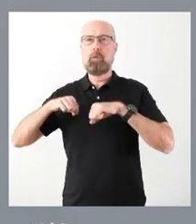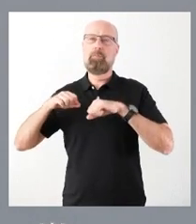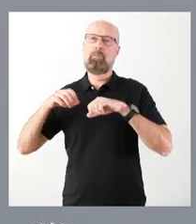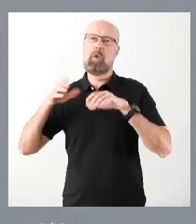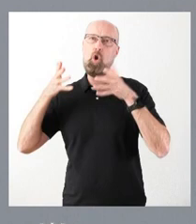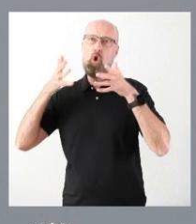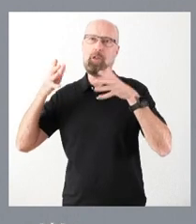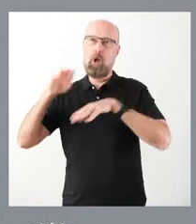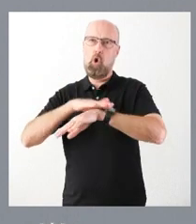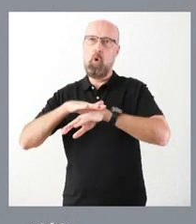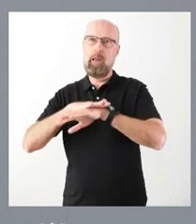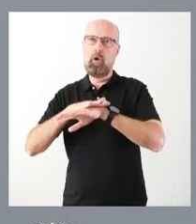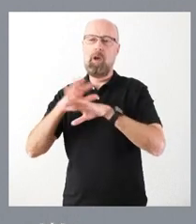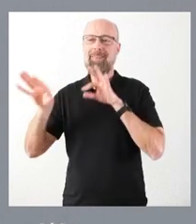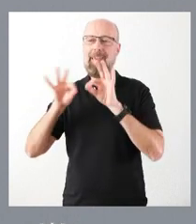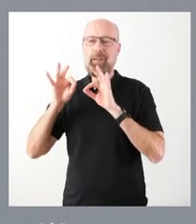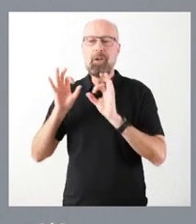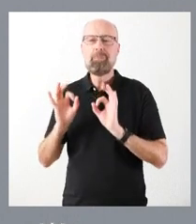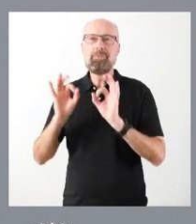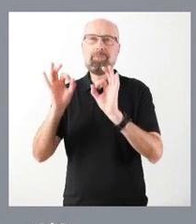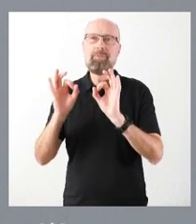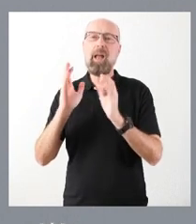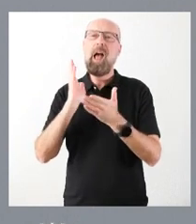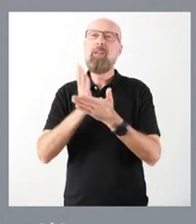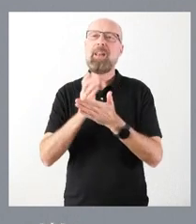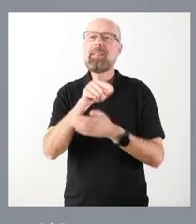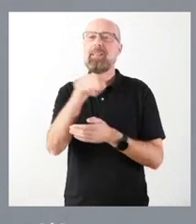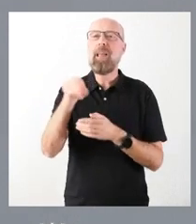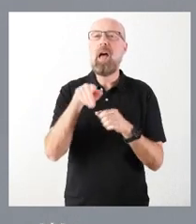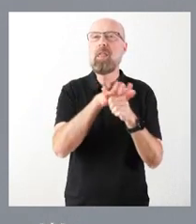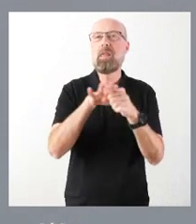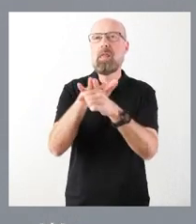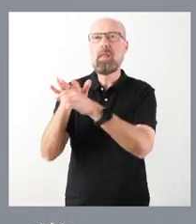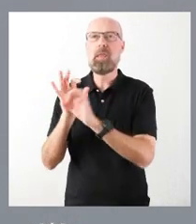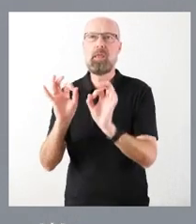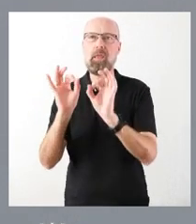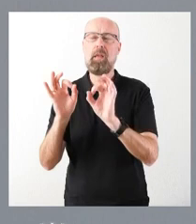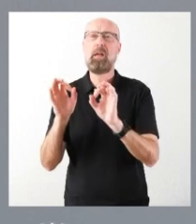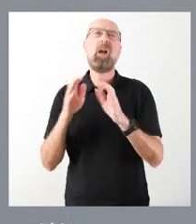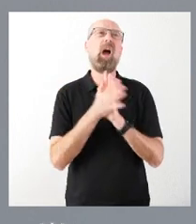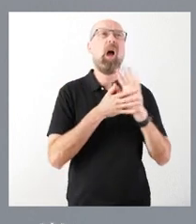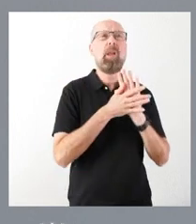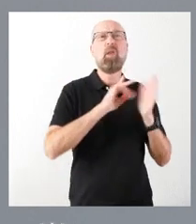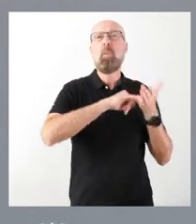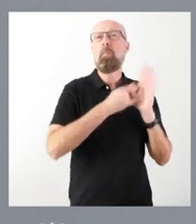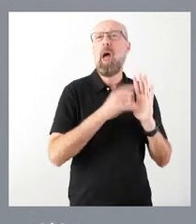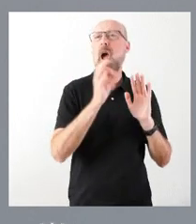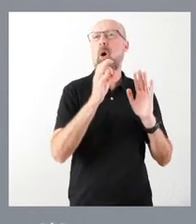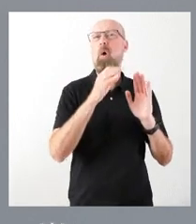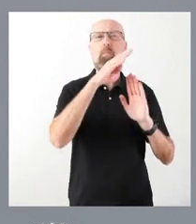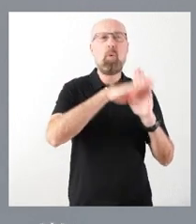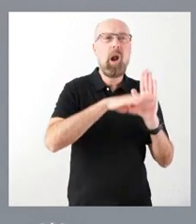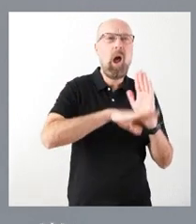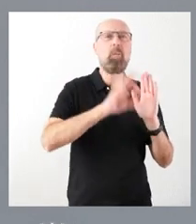concretas que afectan a municipios concretos. Y no estamos hablando de planes, programas o actuaciones o